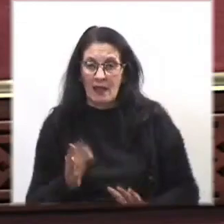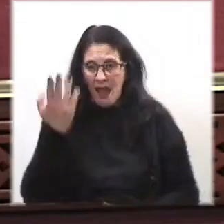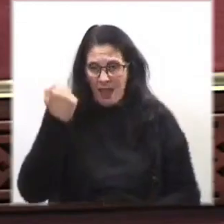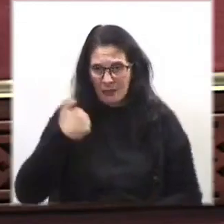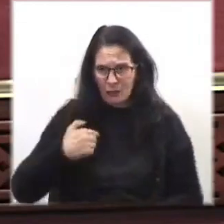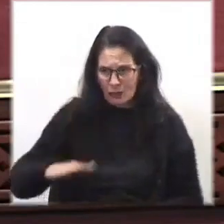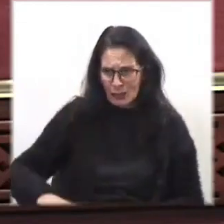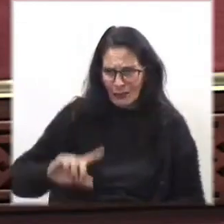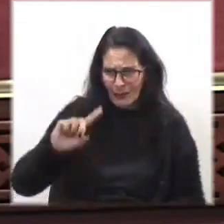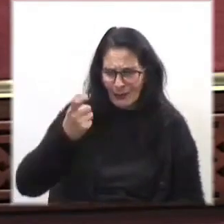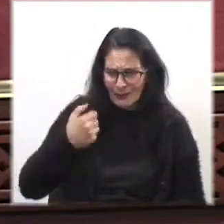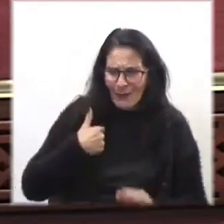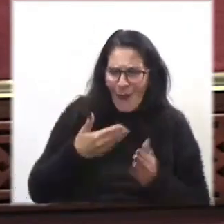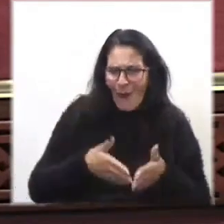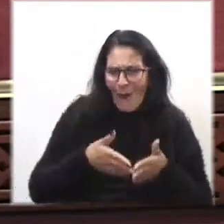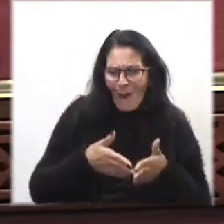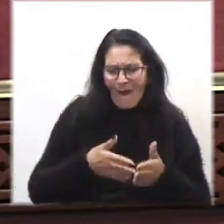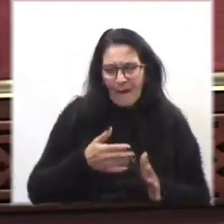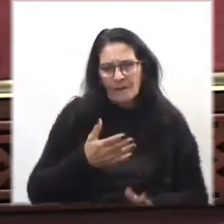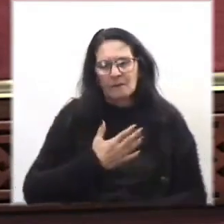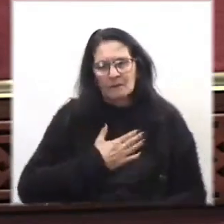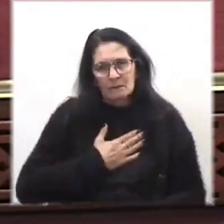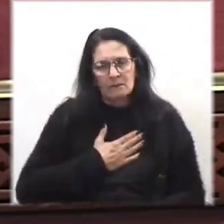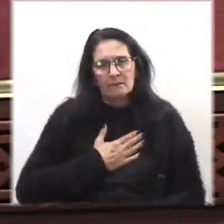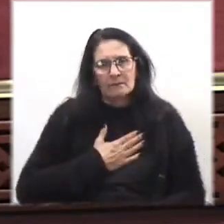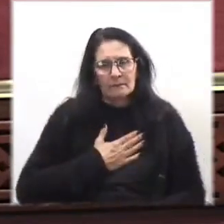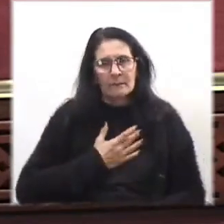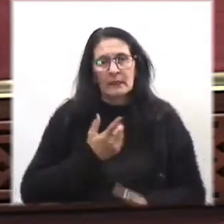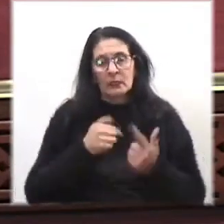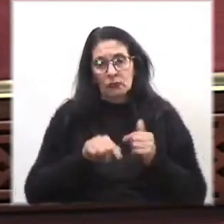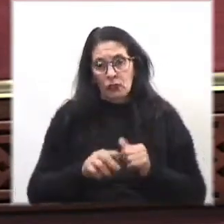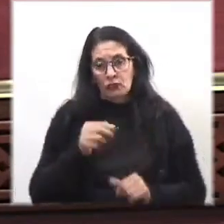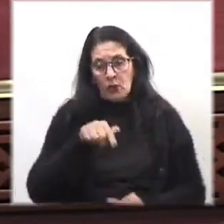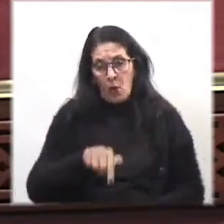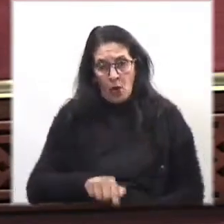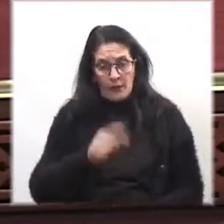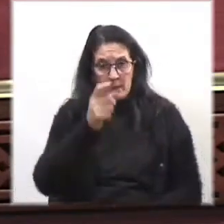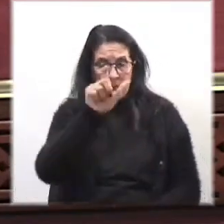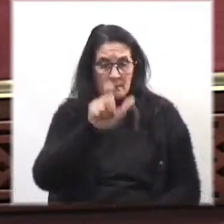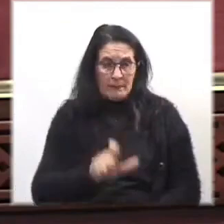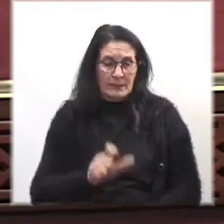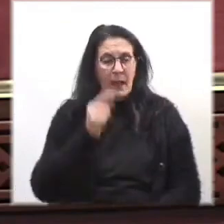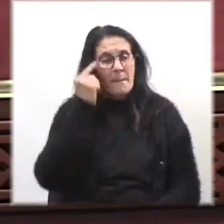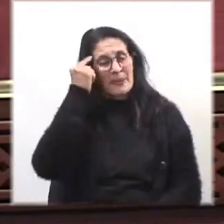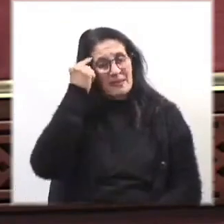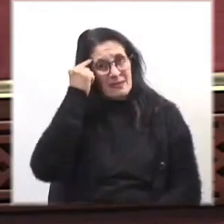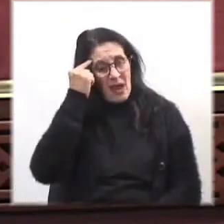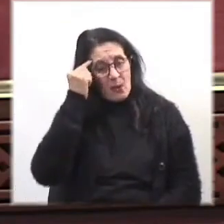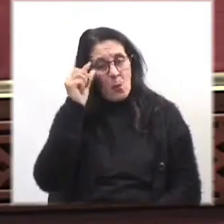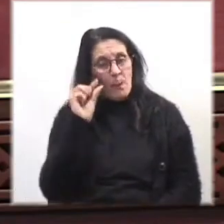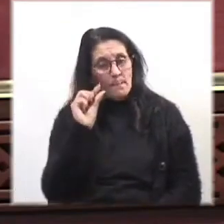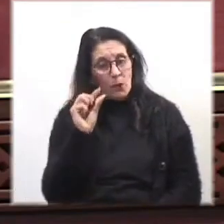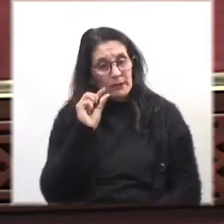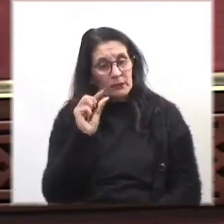Entonces, el día que la gente se ponga a pensar un poquito,